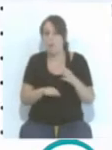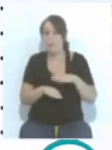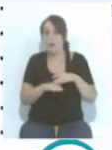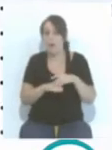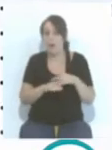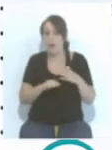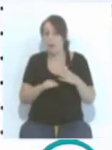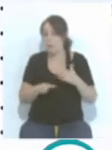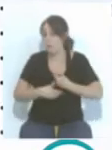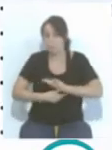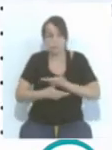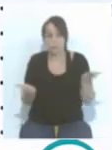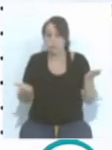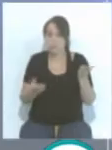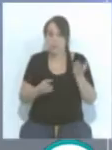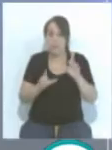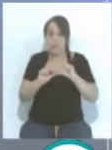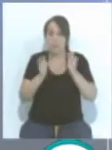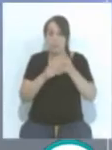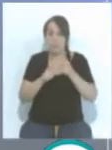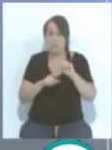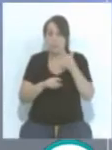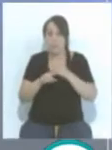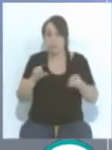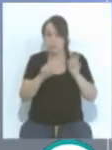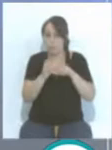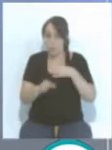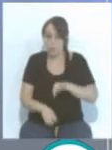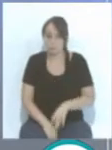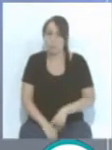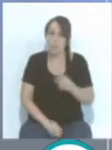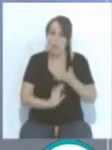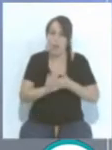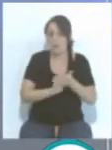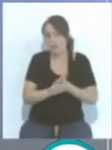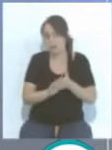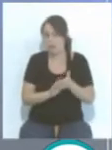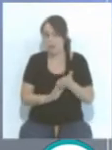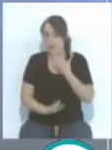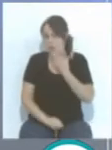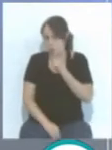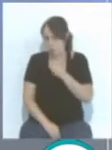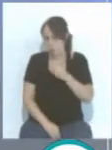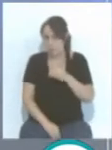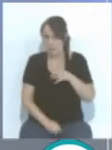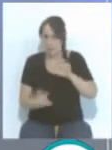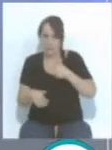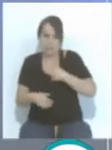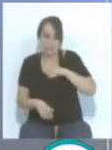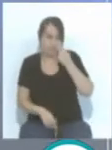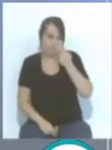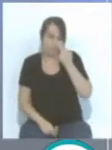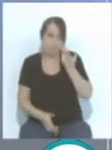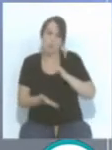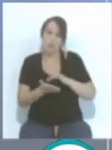al primer equipo. Uno que se habla y que joven, el Cádiz ya estuvo interesado en el jugador cuando pertenecía